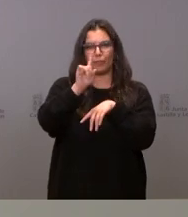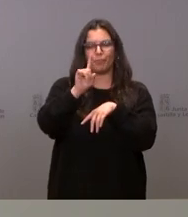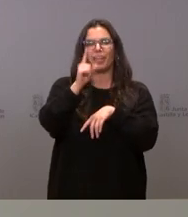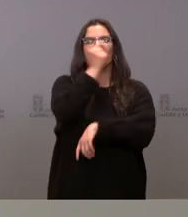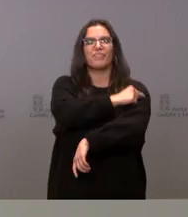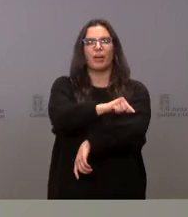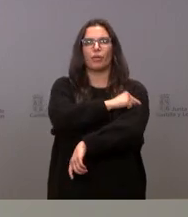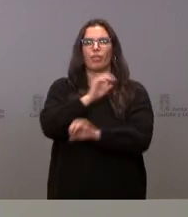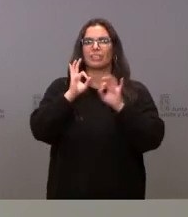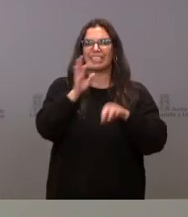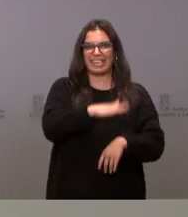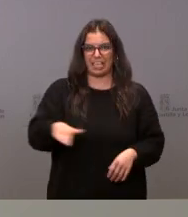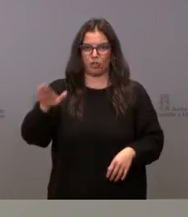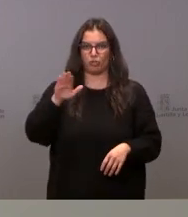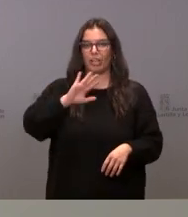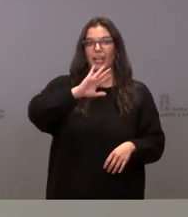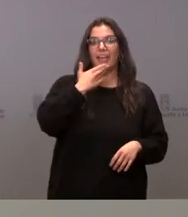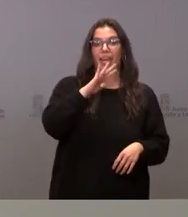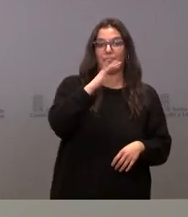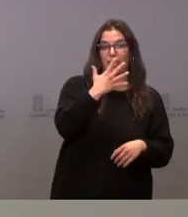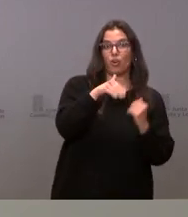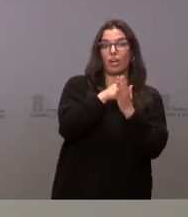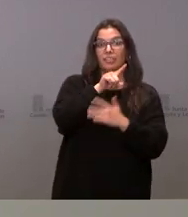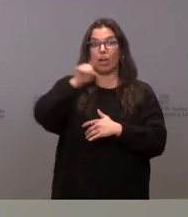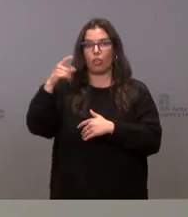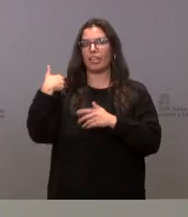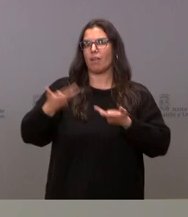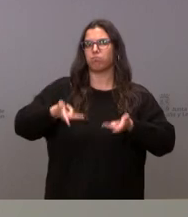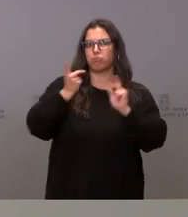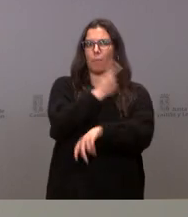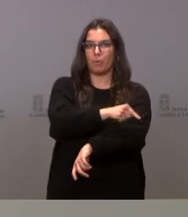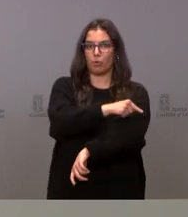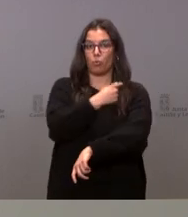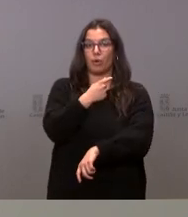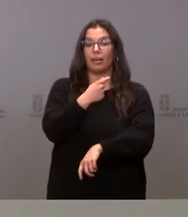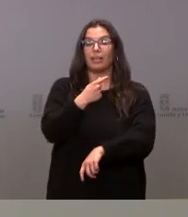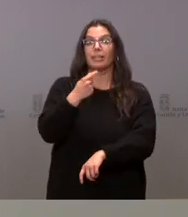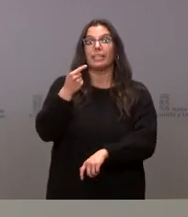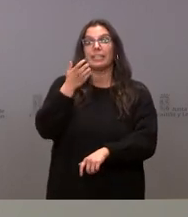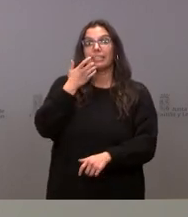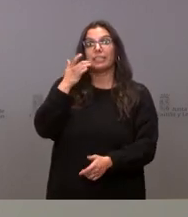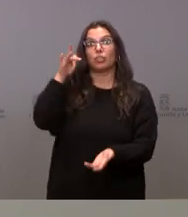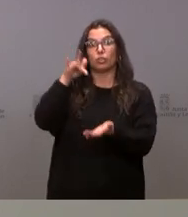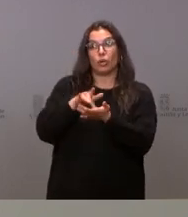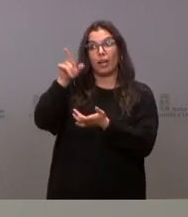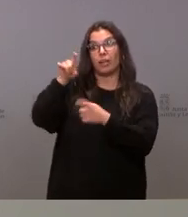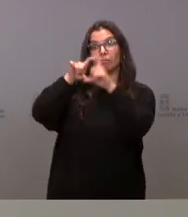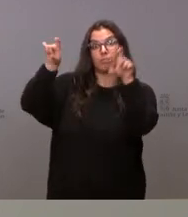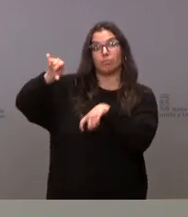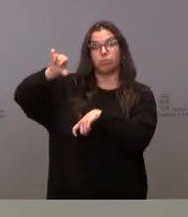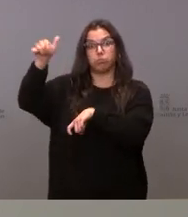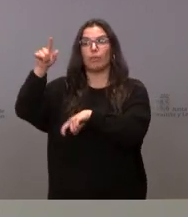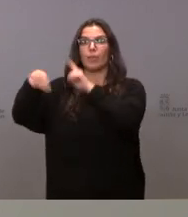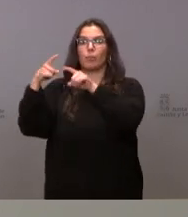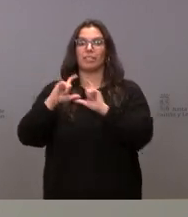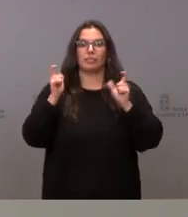vacunación en los niños, es decir, de los cinco a los once años. Esto, cuando sucede, siempre que sucede, pasa a la ponencia de vacunas, la ponencia de